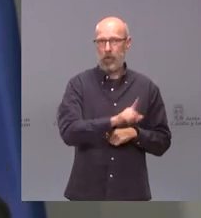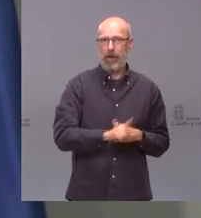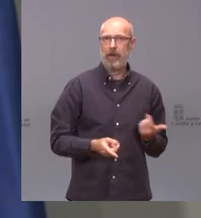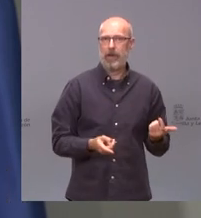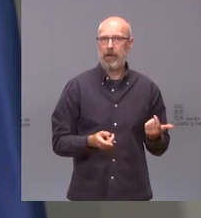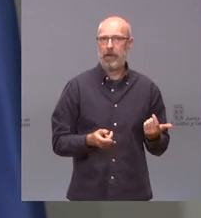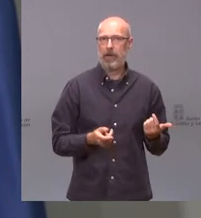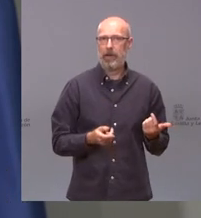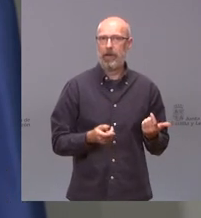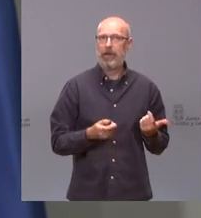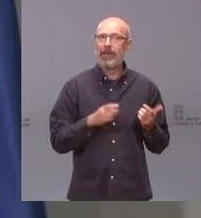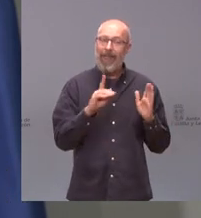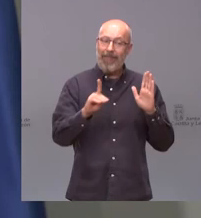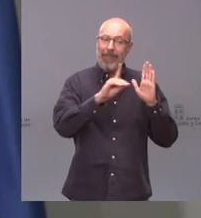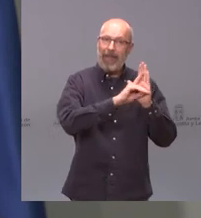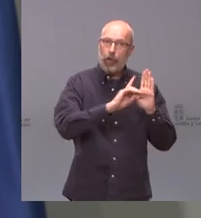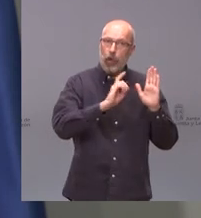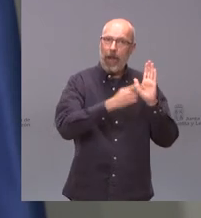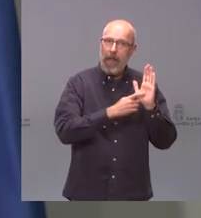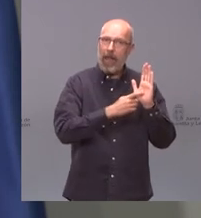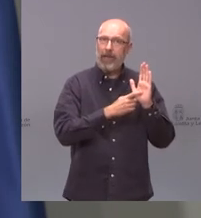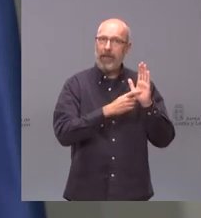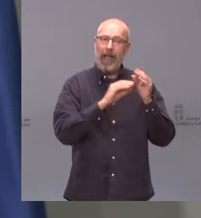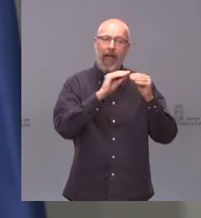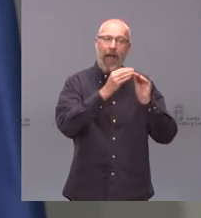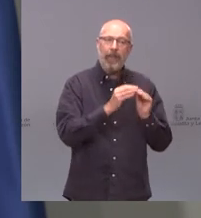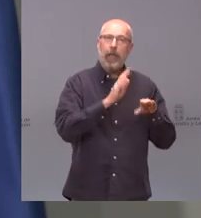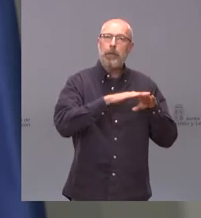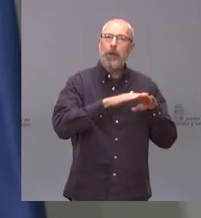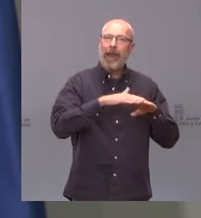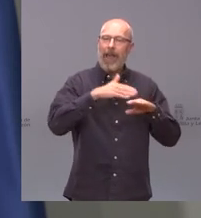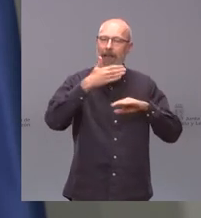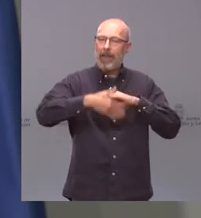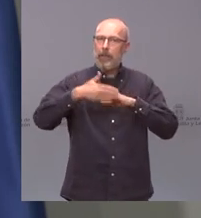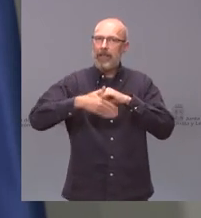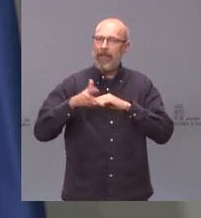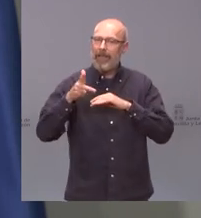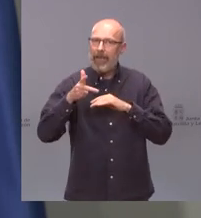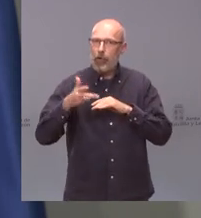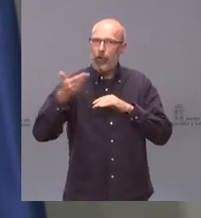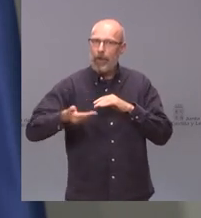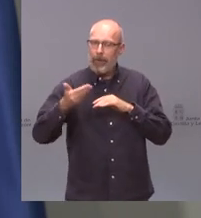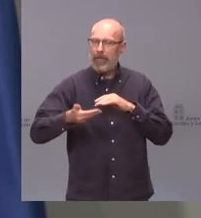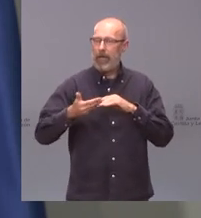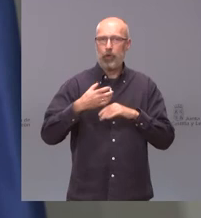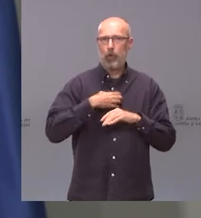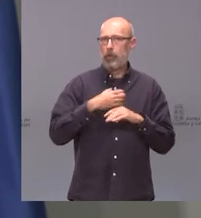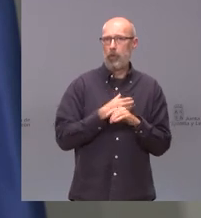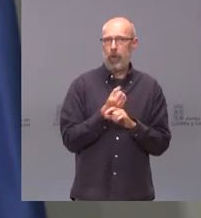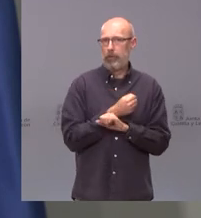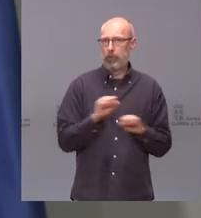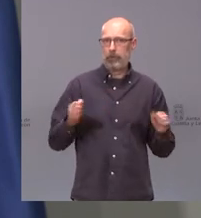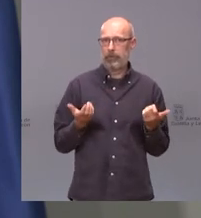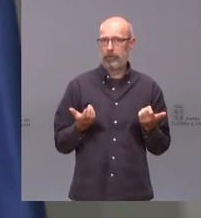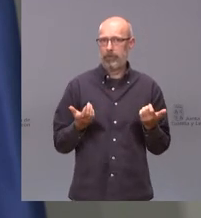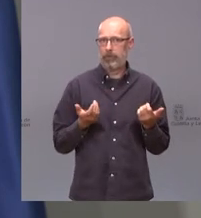que es imposible legislar por decreto ley en una comunidad la restricción de derechos fundamentales es que eso no se puede hacer por decreto ley en una